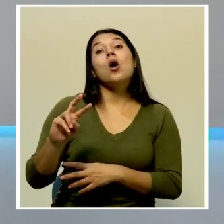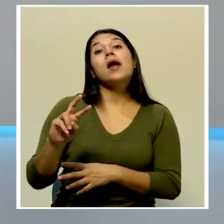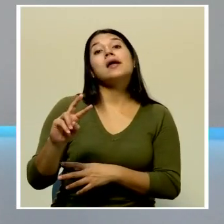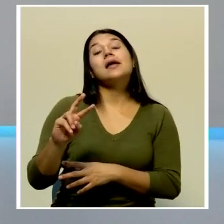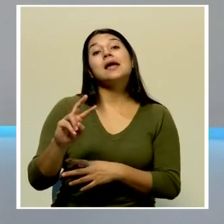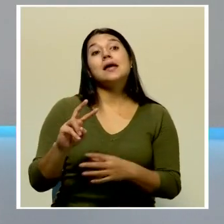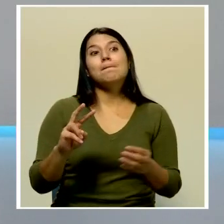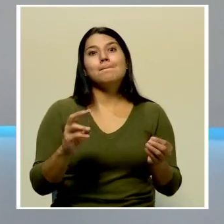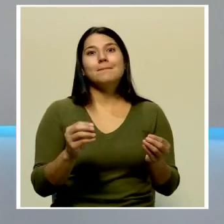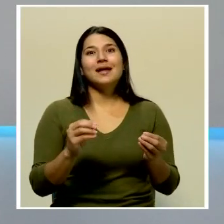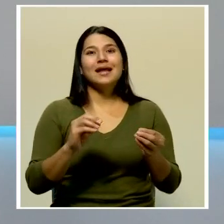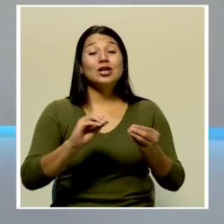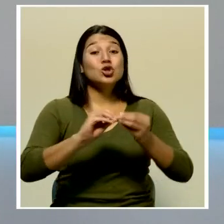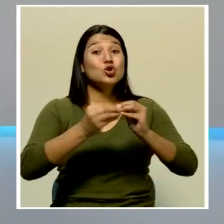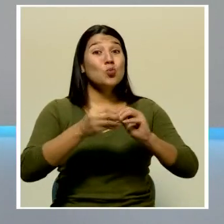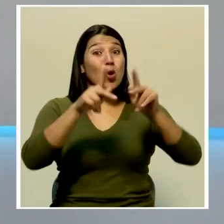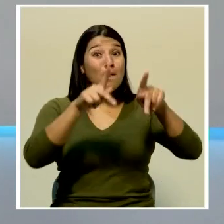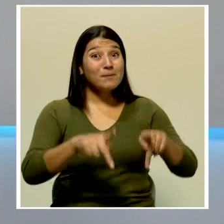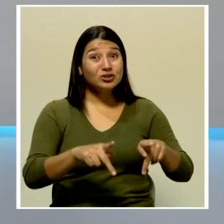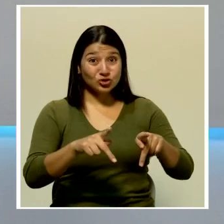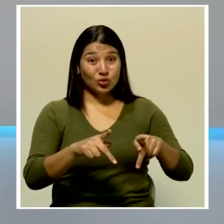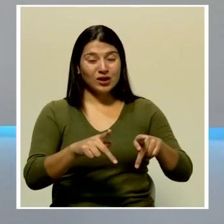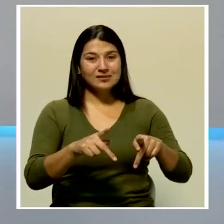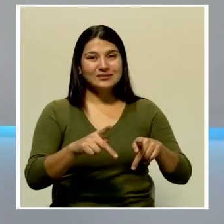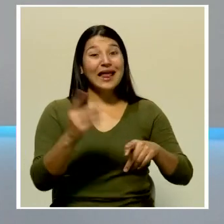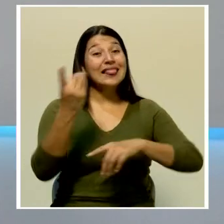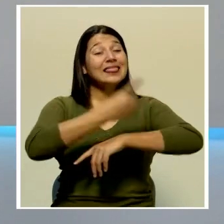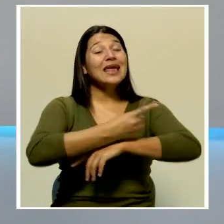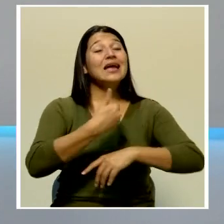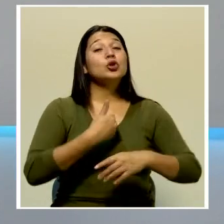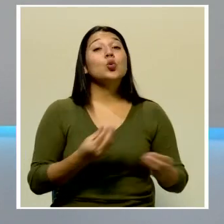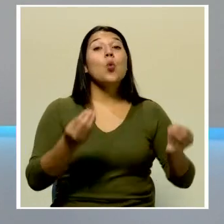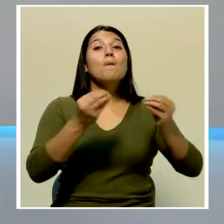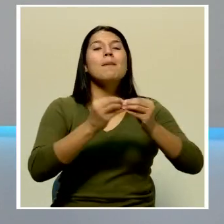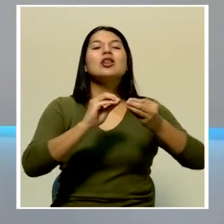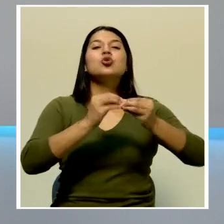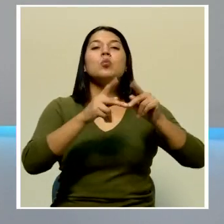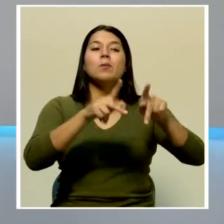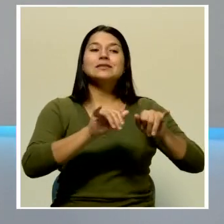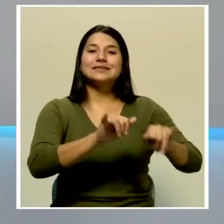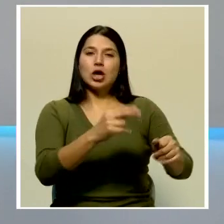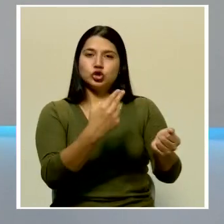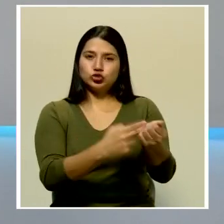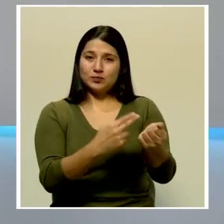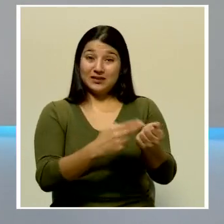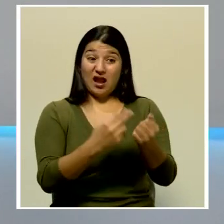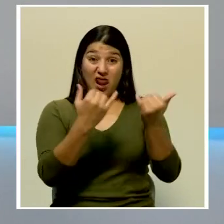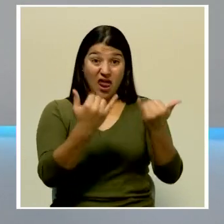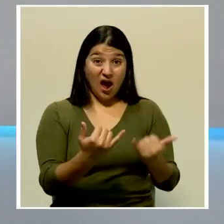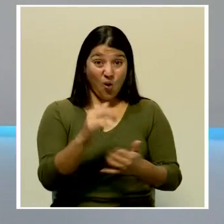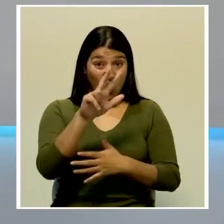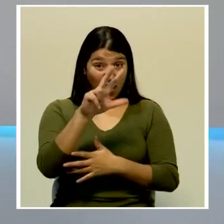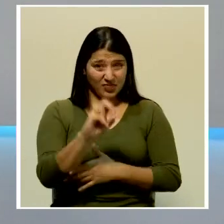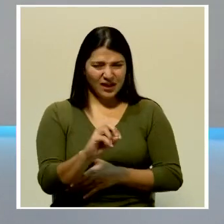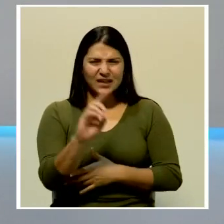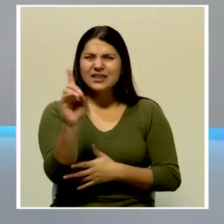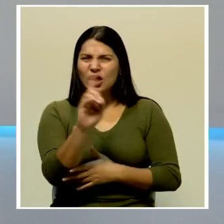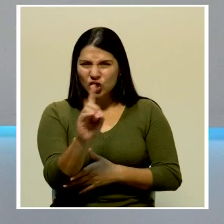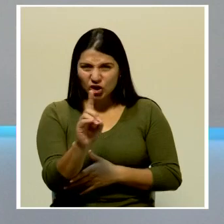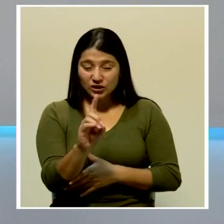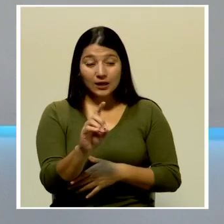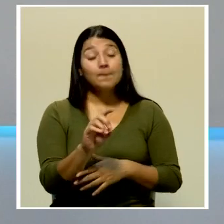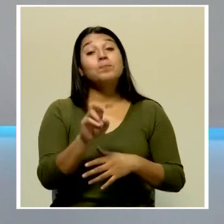hospitalizados por COVID-19. A la fecha se contabilizan 30 personas, de ellas 20 están en el Centro Especializado de